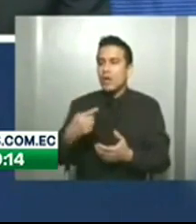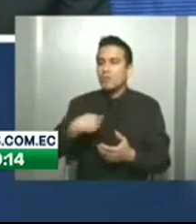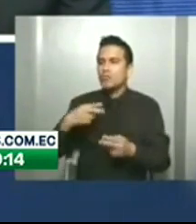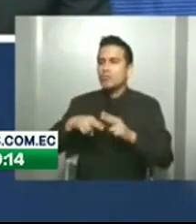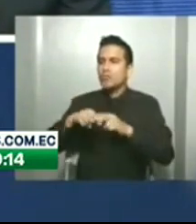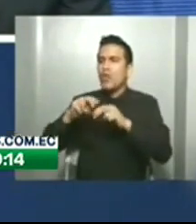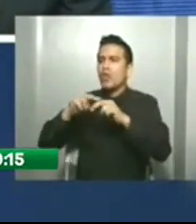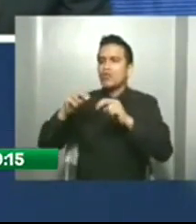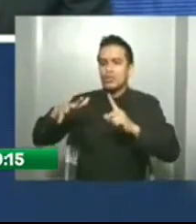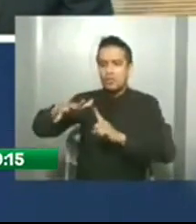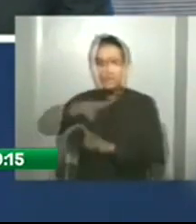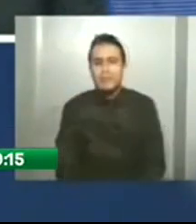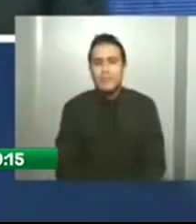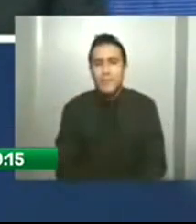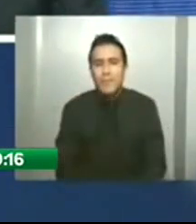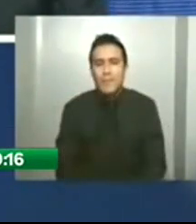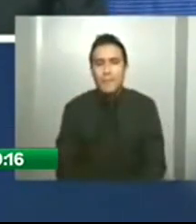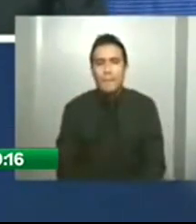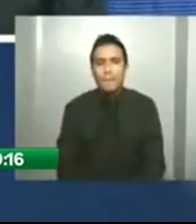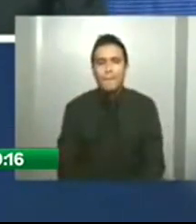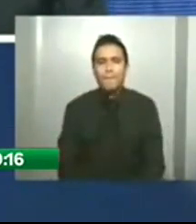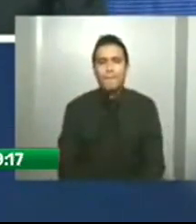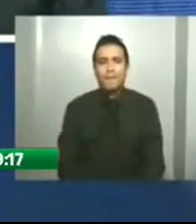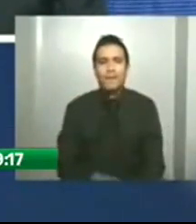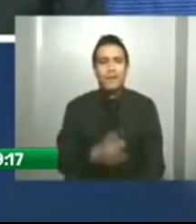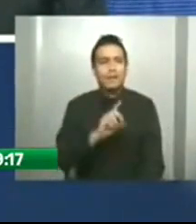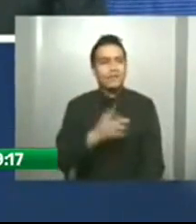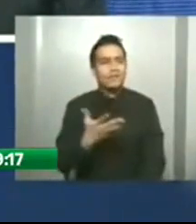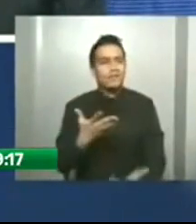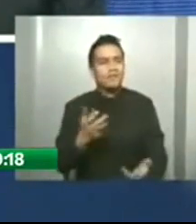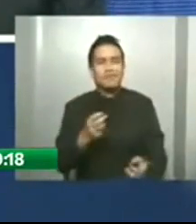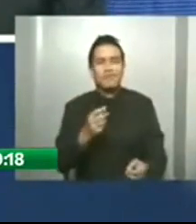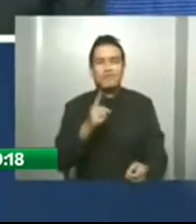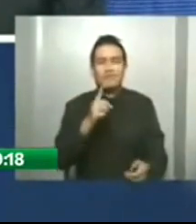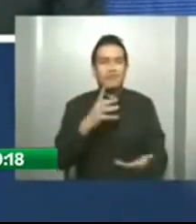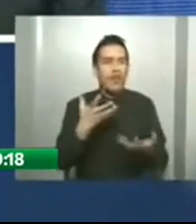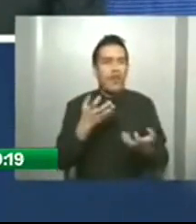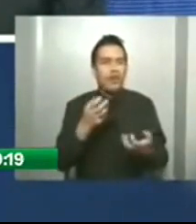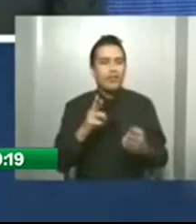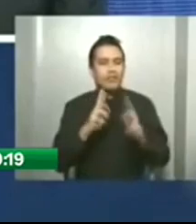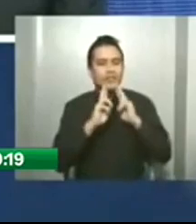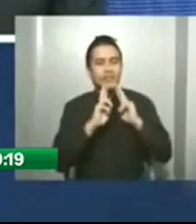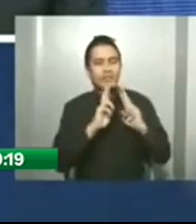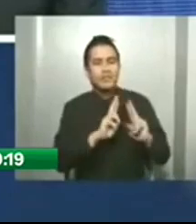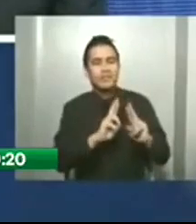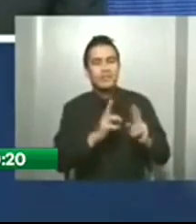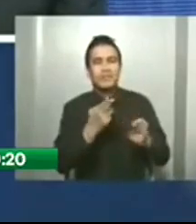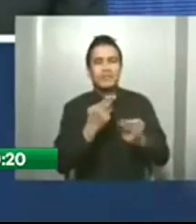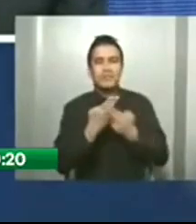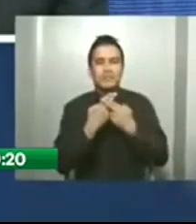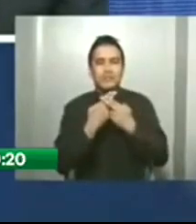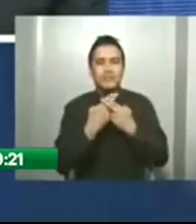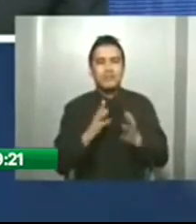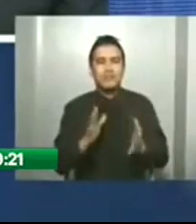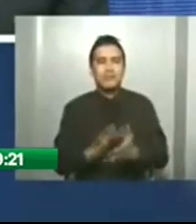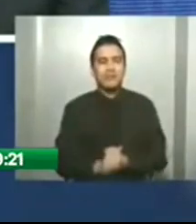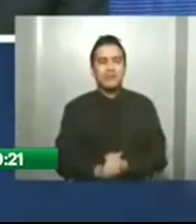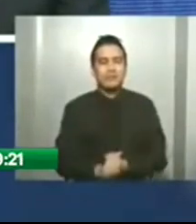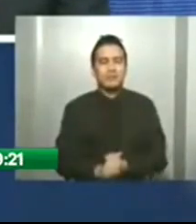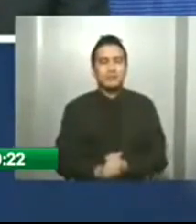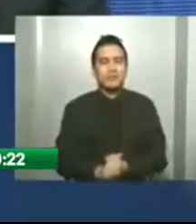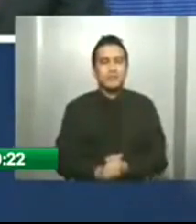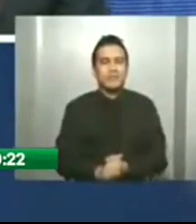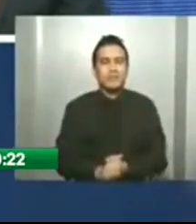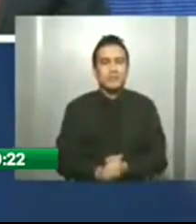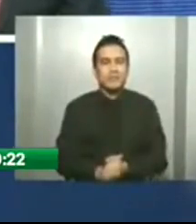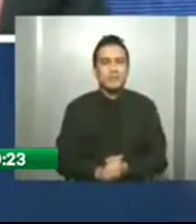ha construido usted? Me voy a extender de preguntarle, de responderle al señor Lapenti, dado sin duda